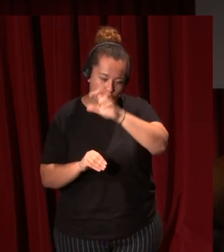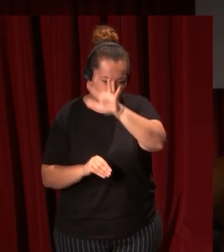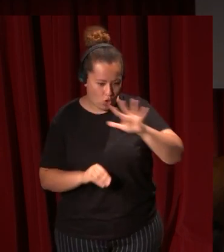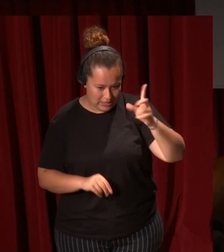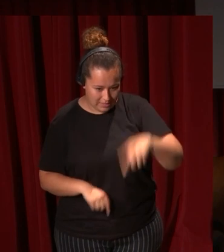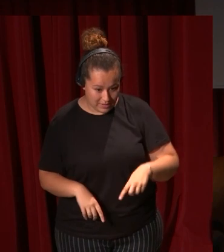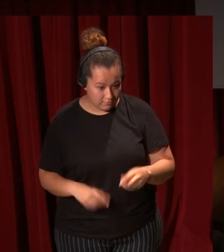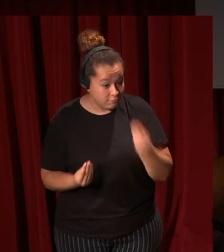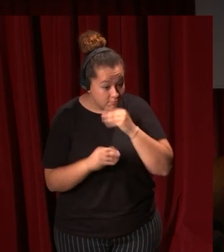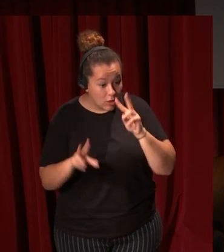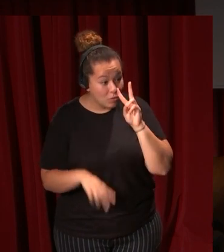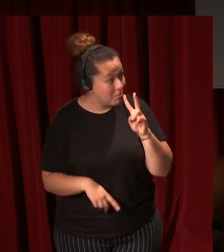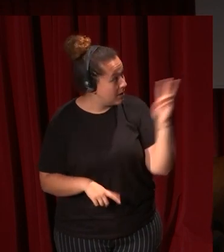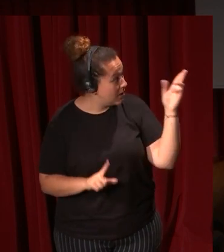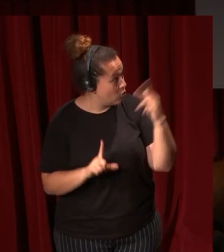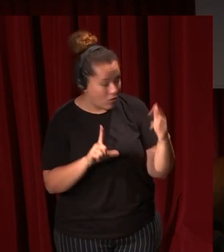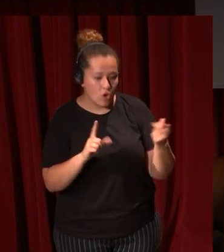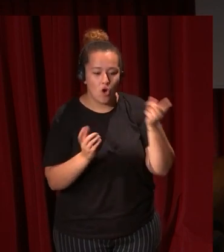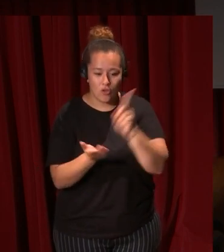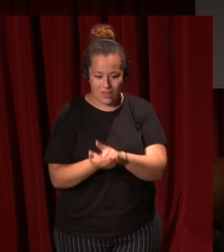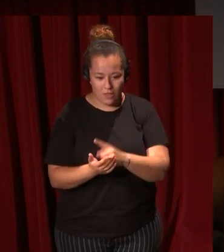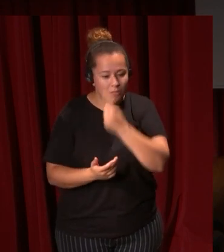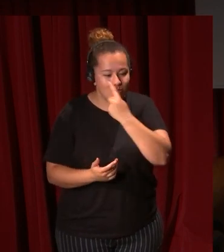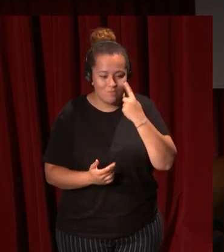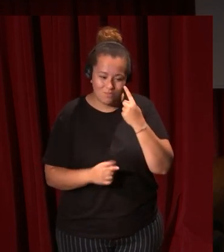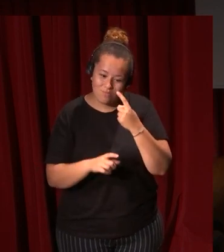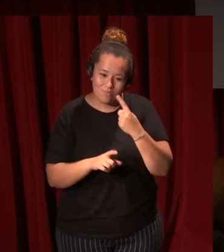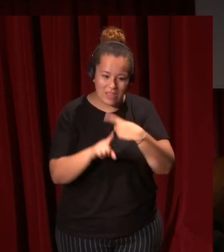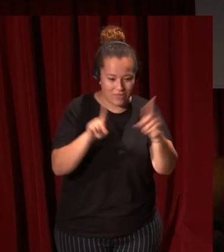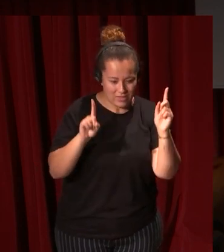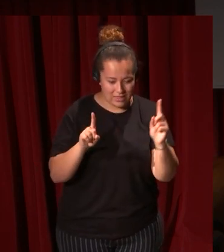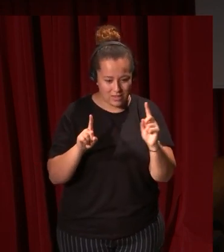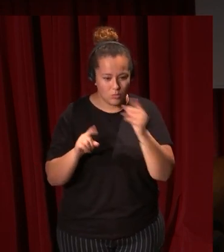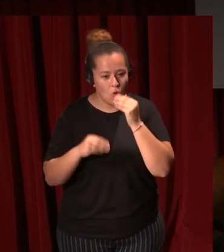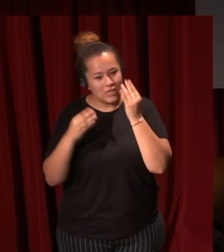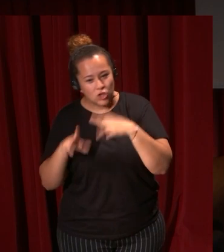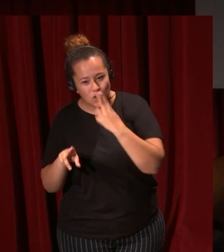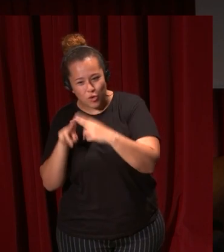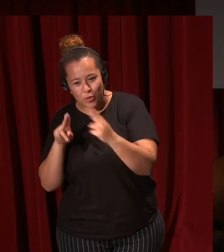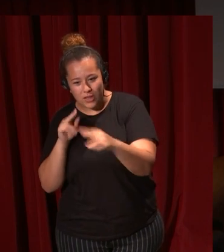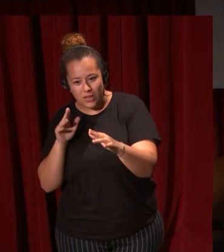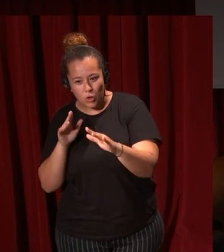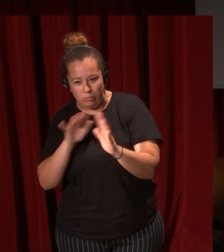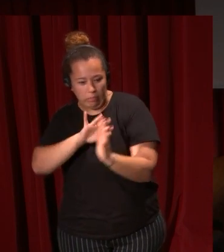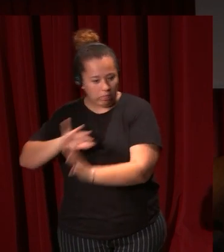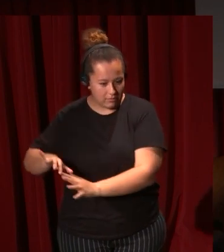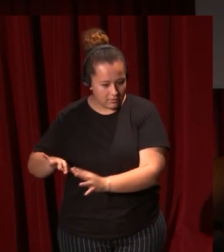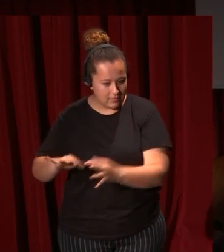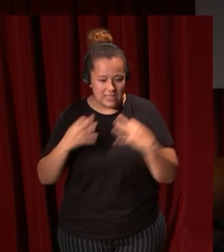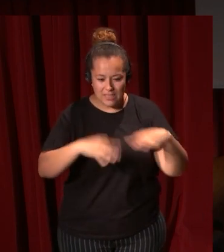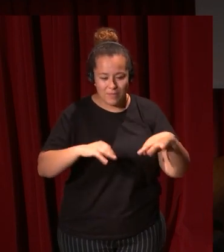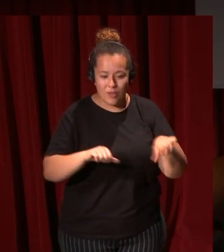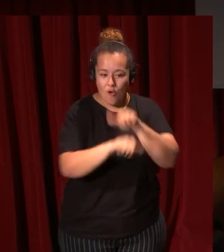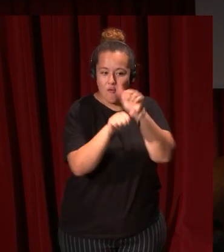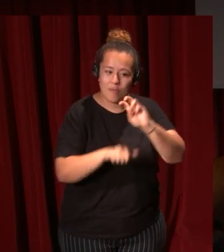¿qué mejor que ver este cuadro ¿no? de nuevo con estos otros ojos yéndonos quizá de lo histórico político a sencillamente esa otra